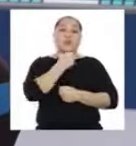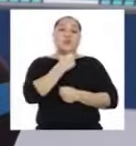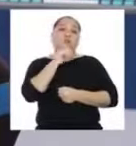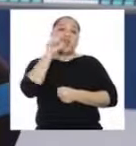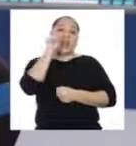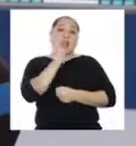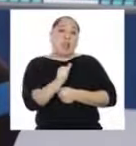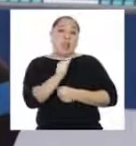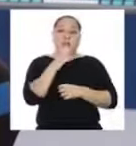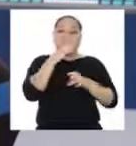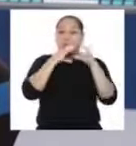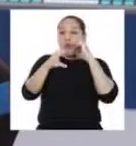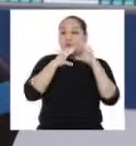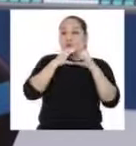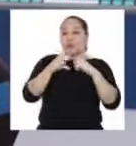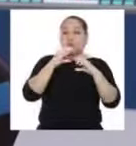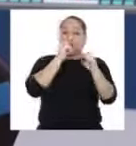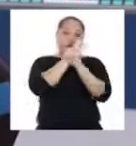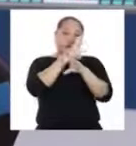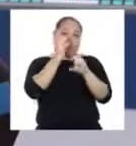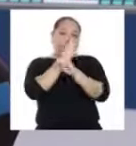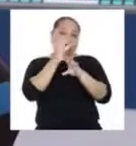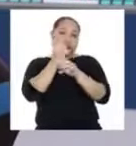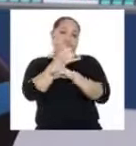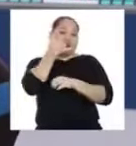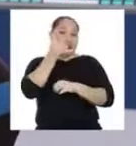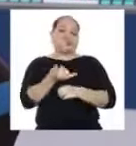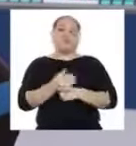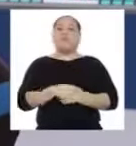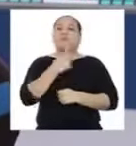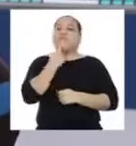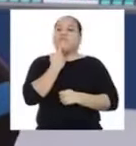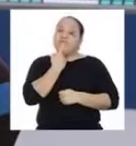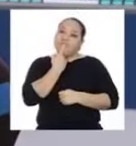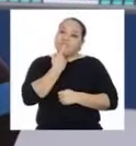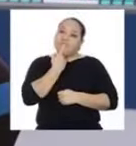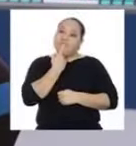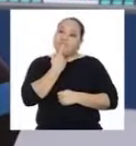prefieren A para comunicarse por videollamadas?